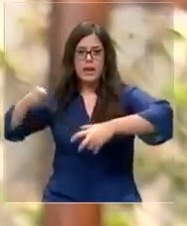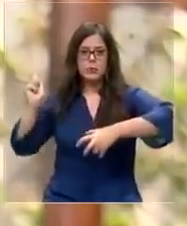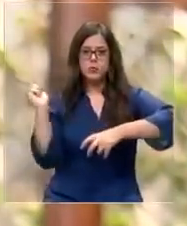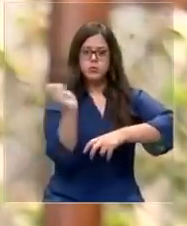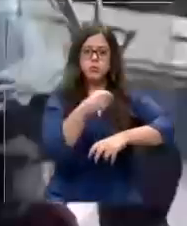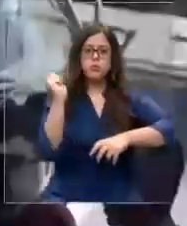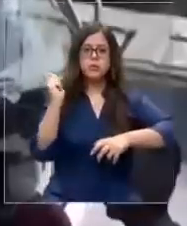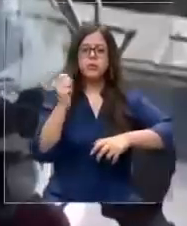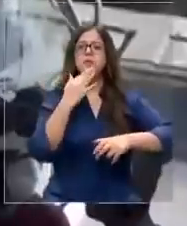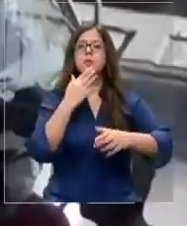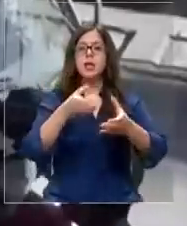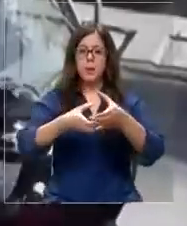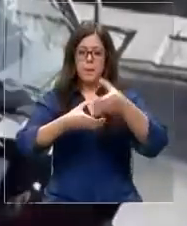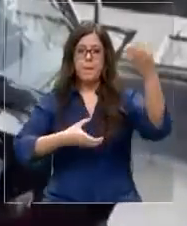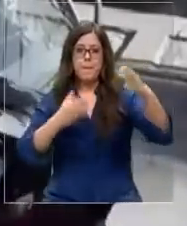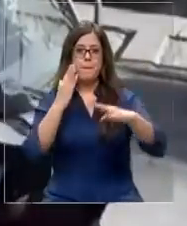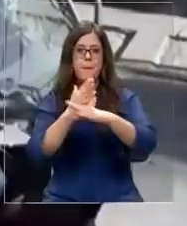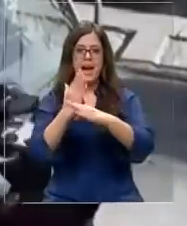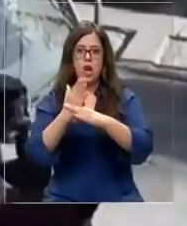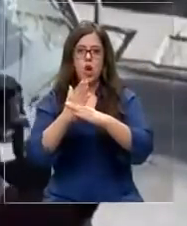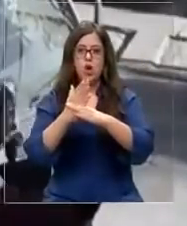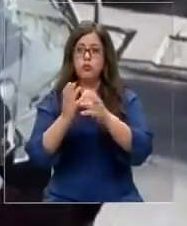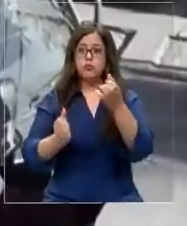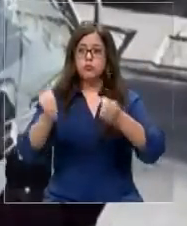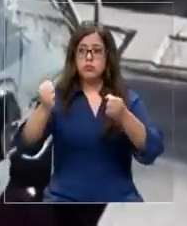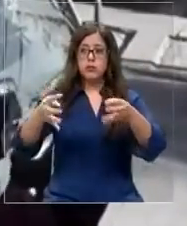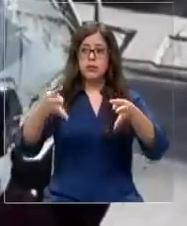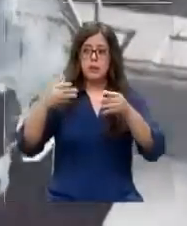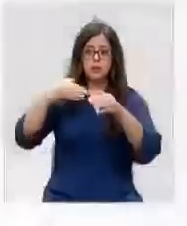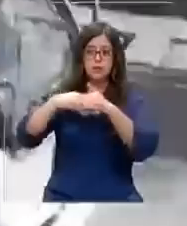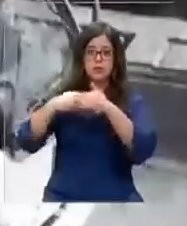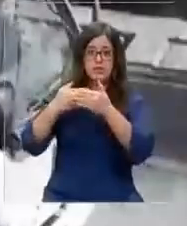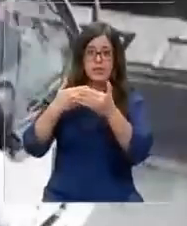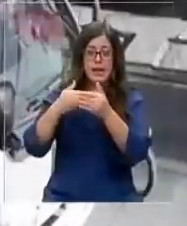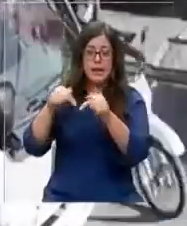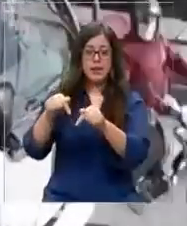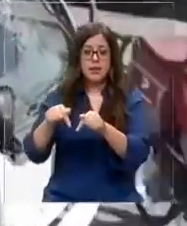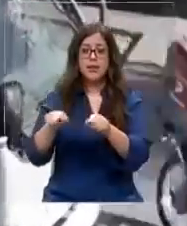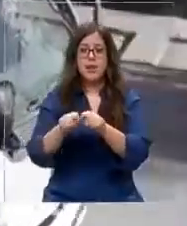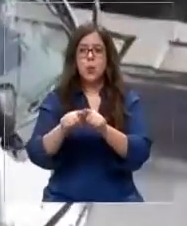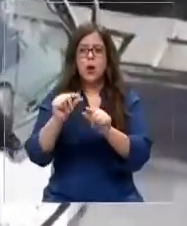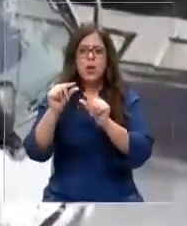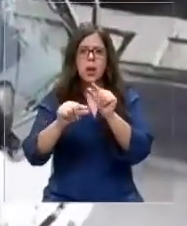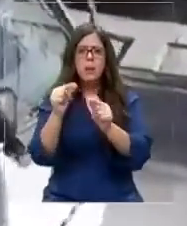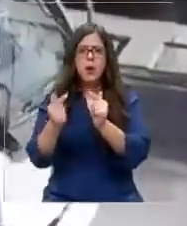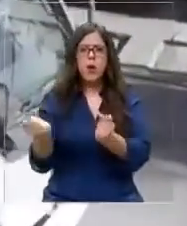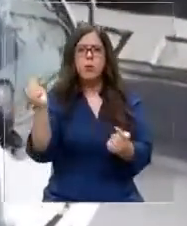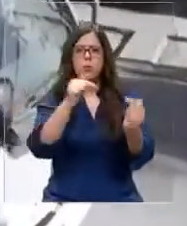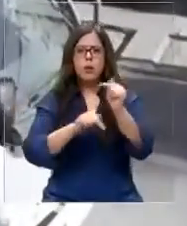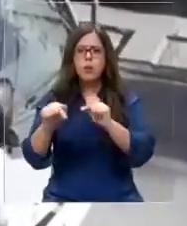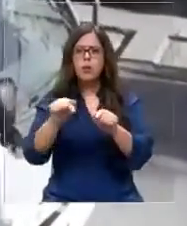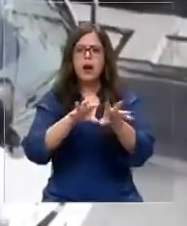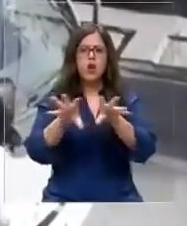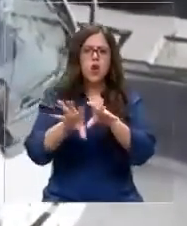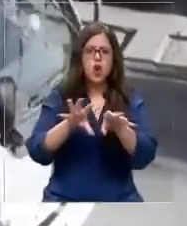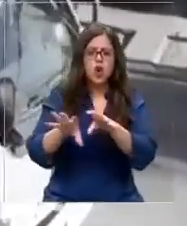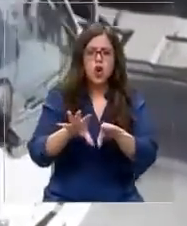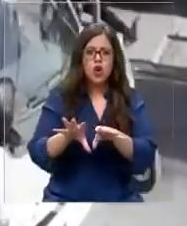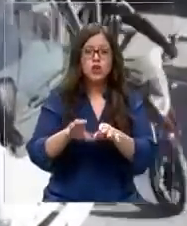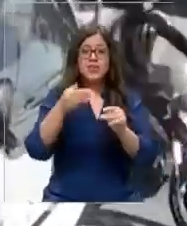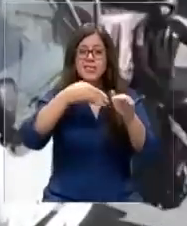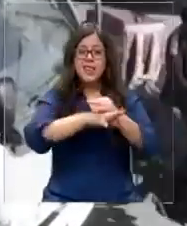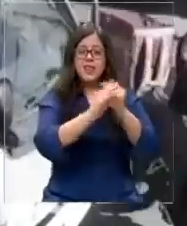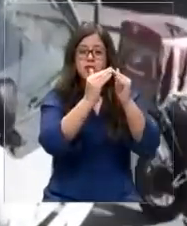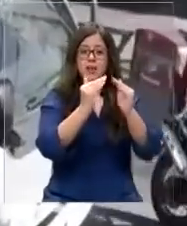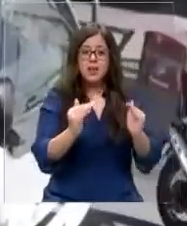palos que sacaban de un camión que estaba acá. Fueron llegando de a poco muy equipados, mientras en